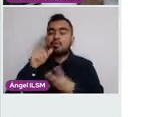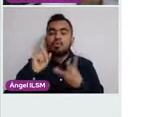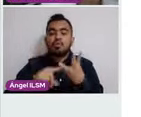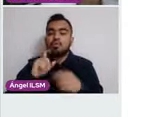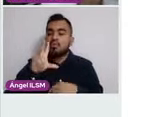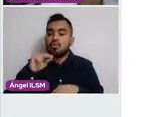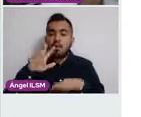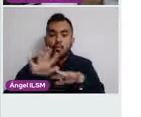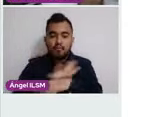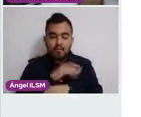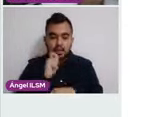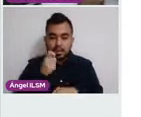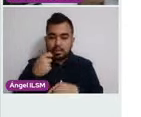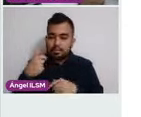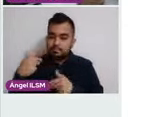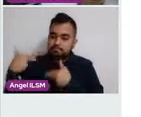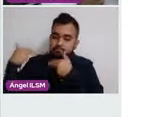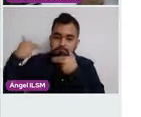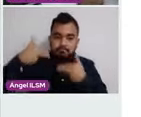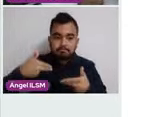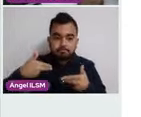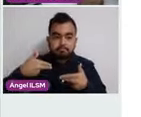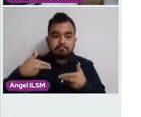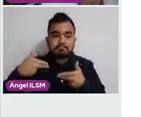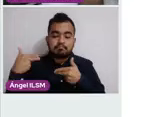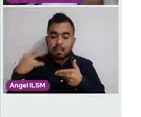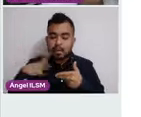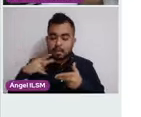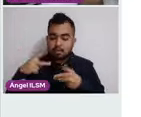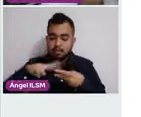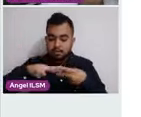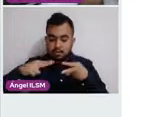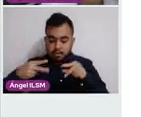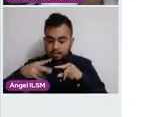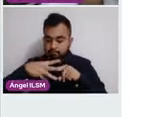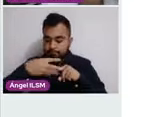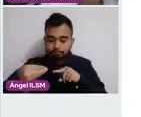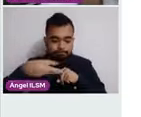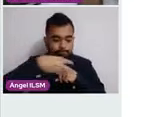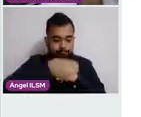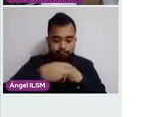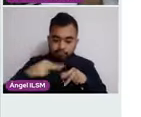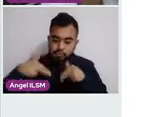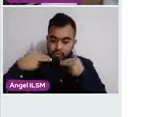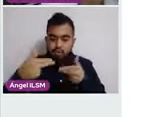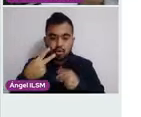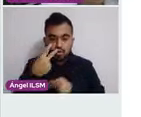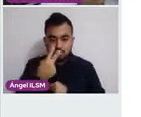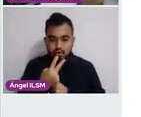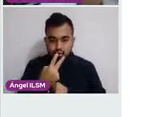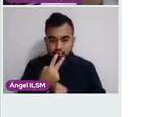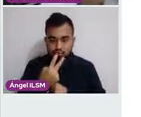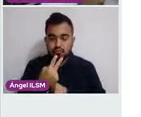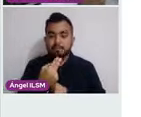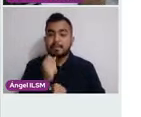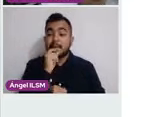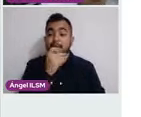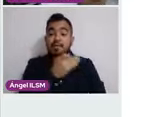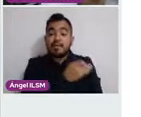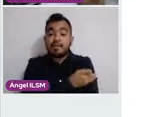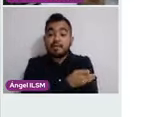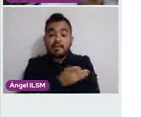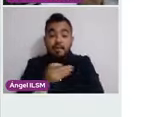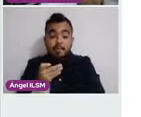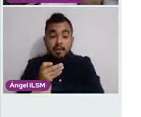genéticos. Principalmente mutación en dos genes, el BRCA1 y el BRCA2. Familiares de primer grado con